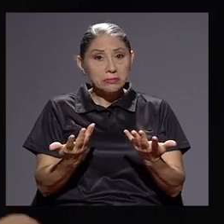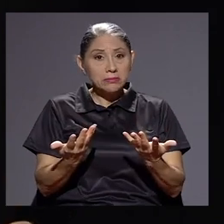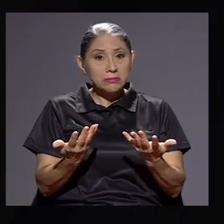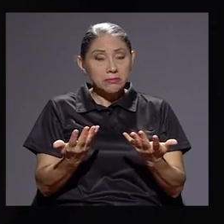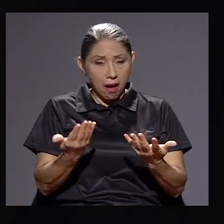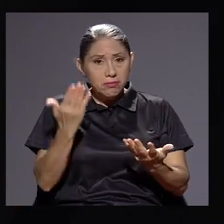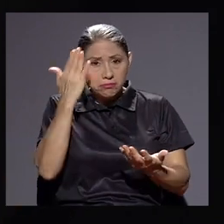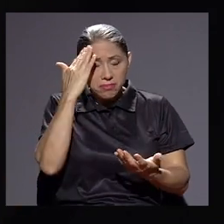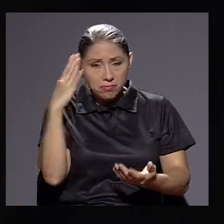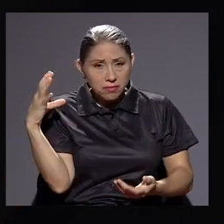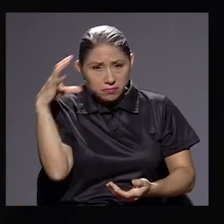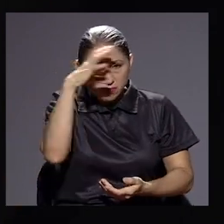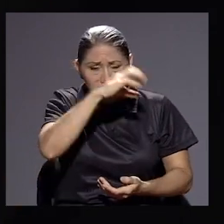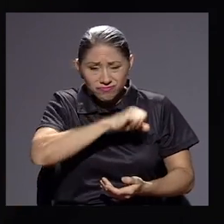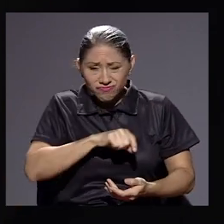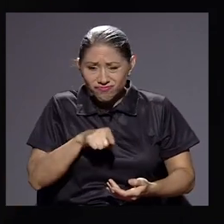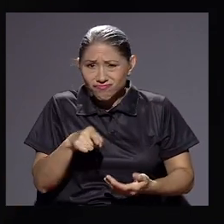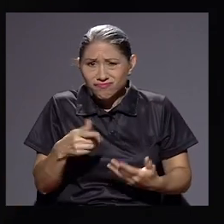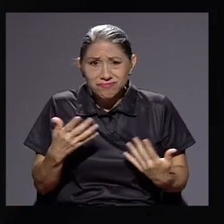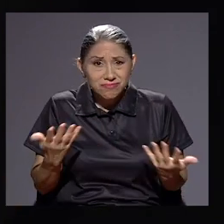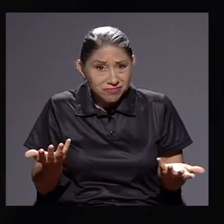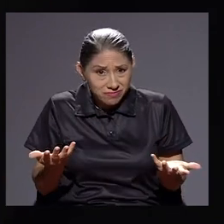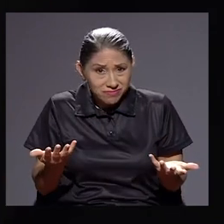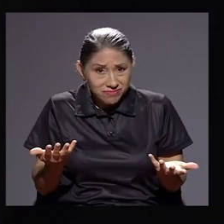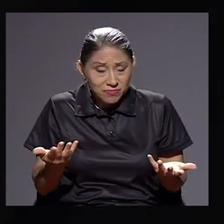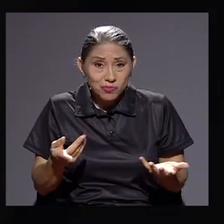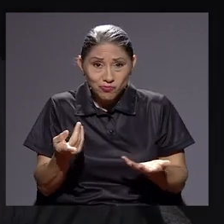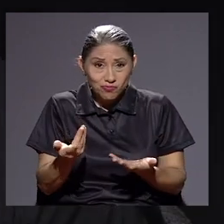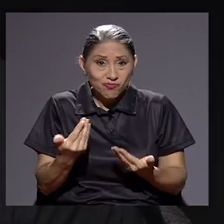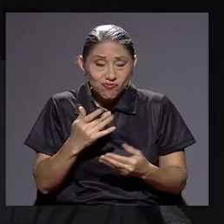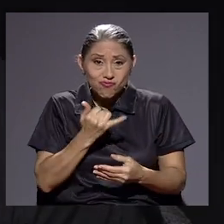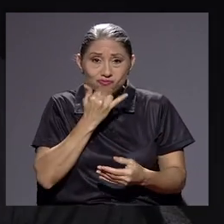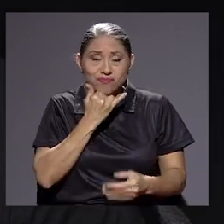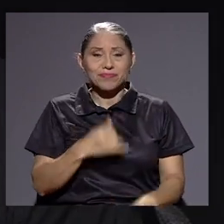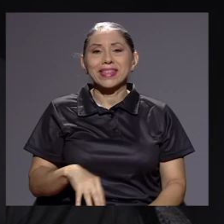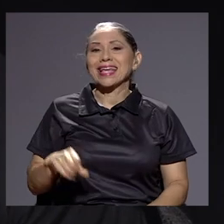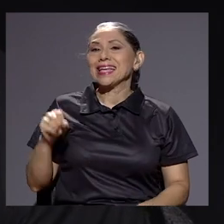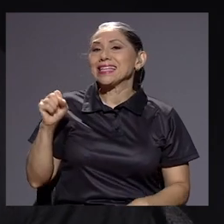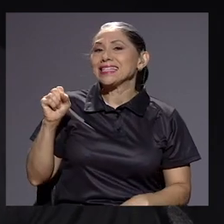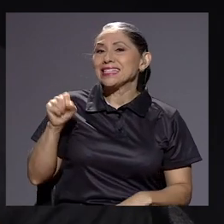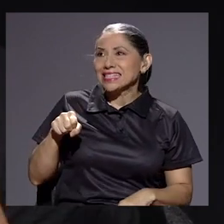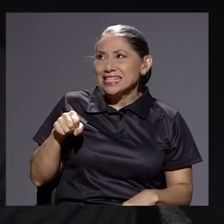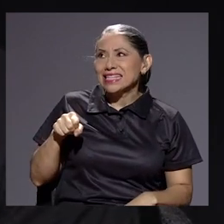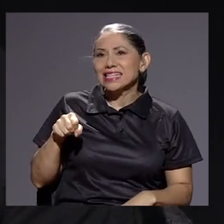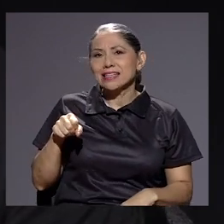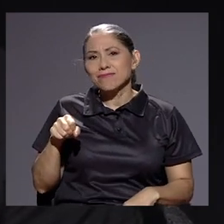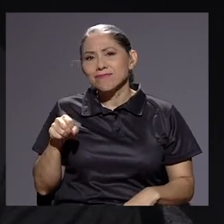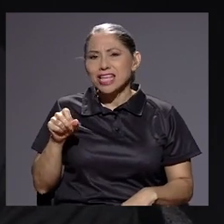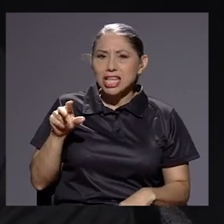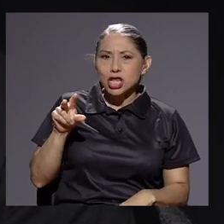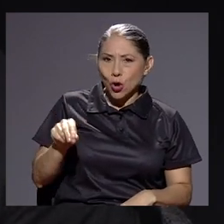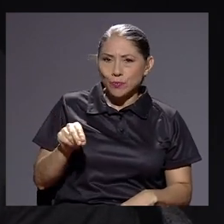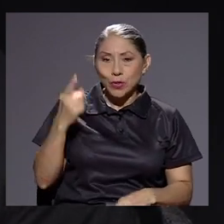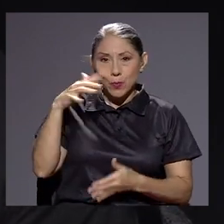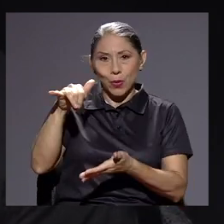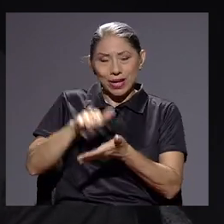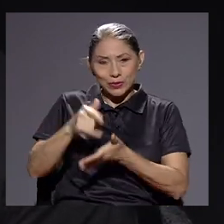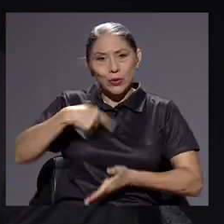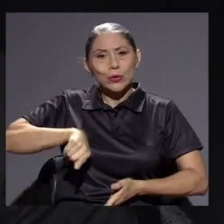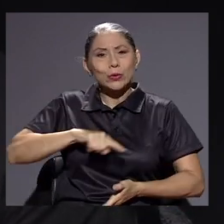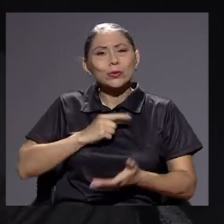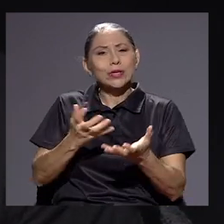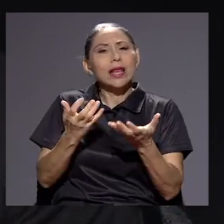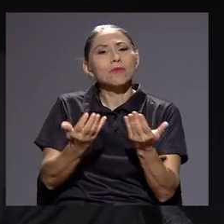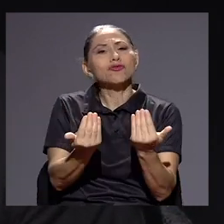es claro que las incoherencias parece que se cargan en la espalda. Sí, y no. Y por eso es justamente que queremos que nos den